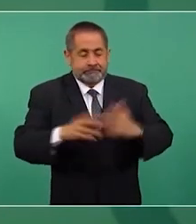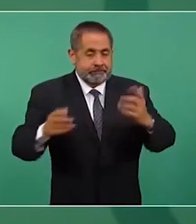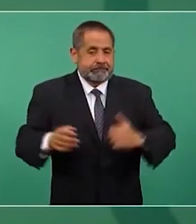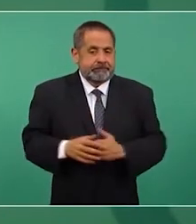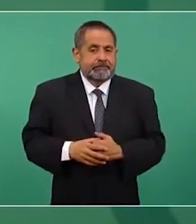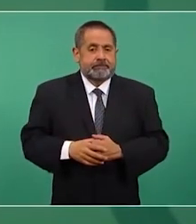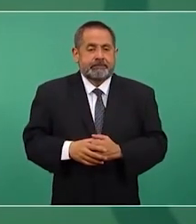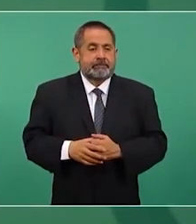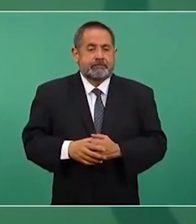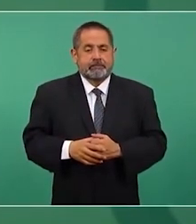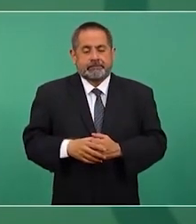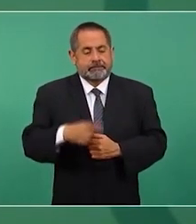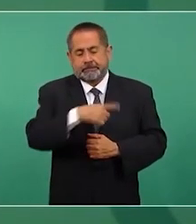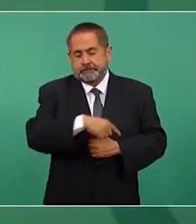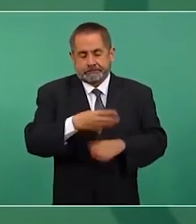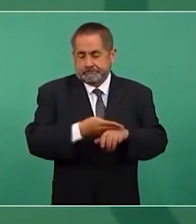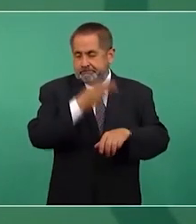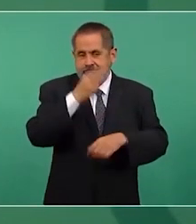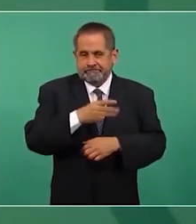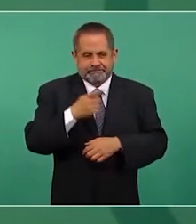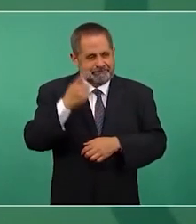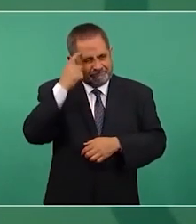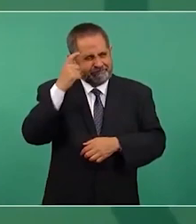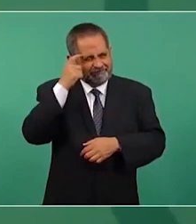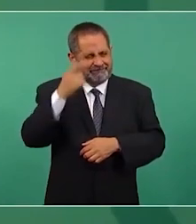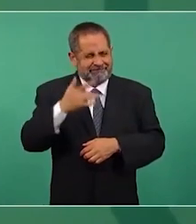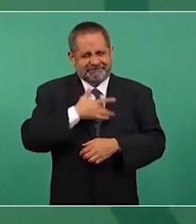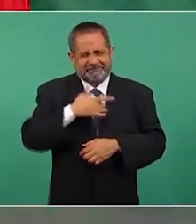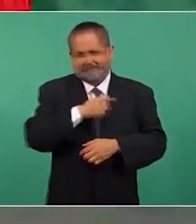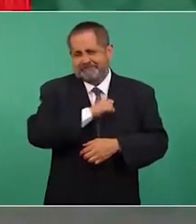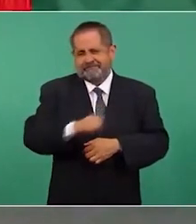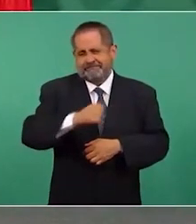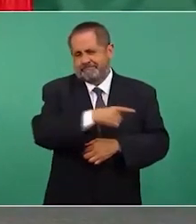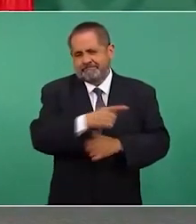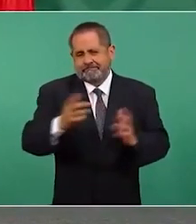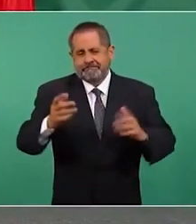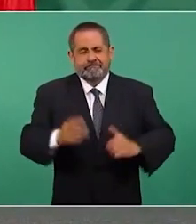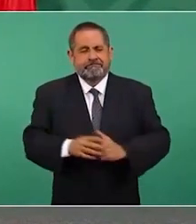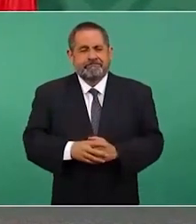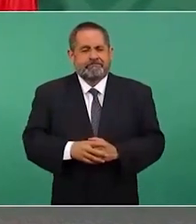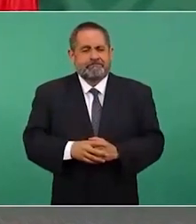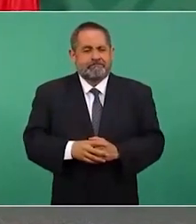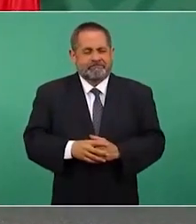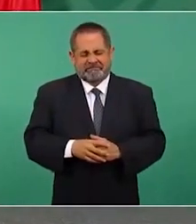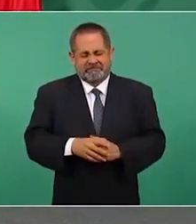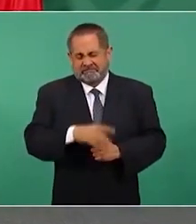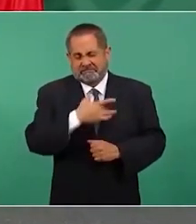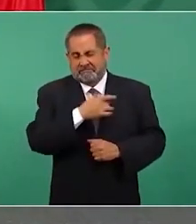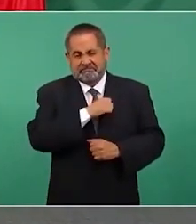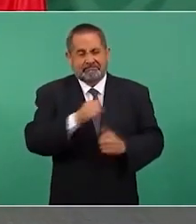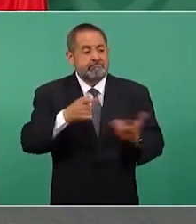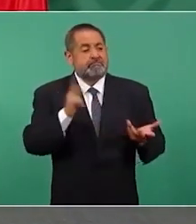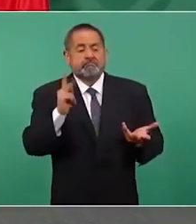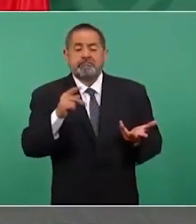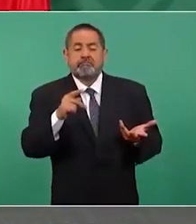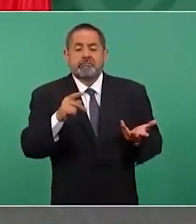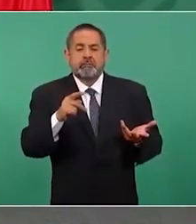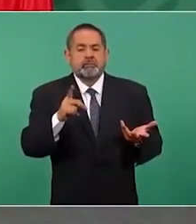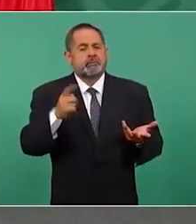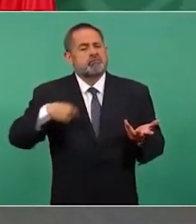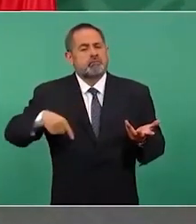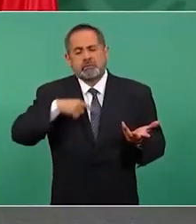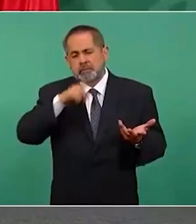muy perversos pero nosotros nos